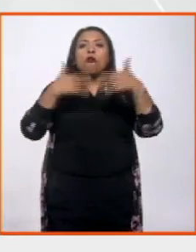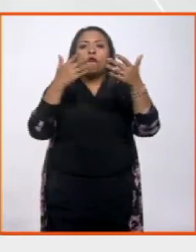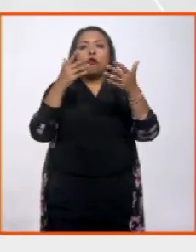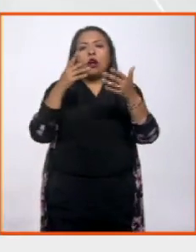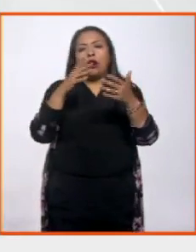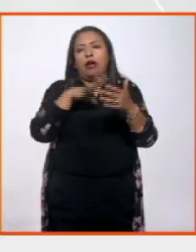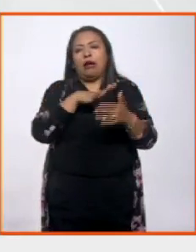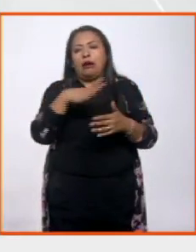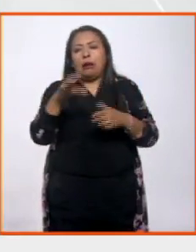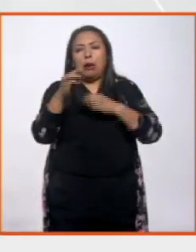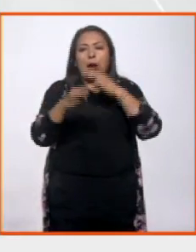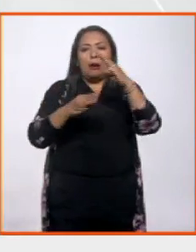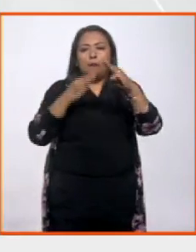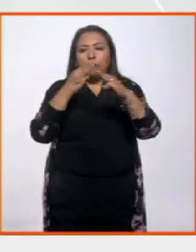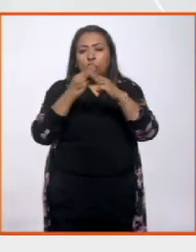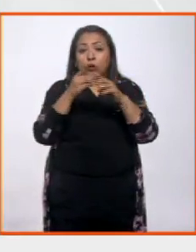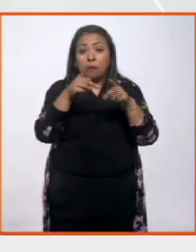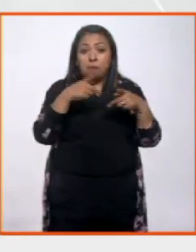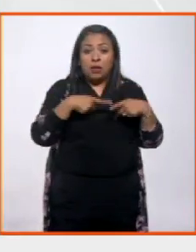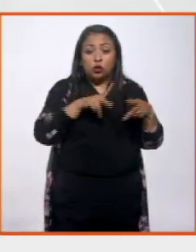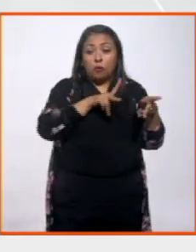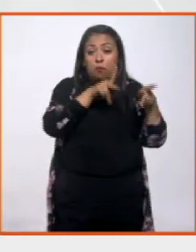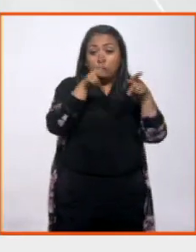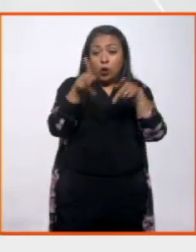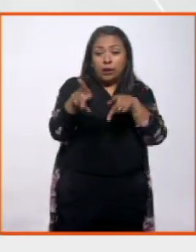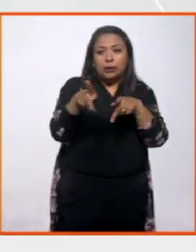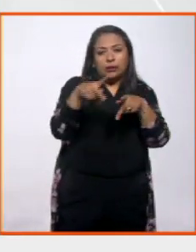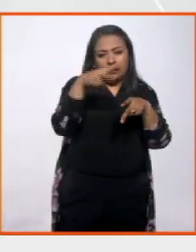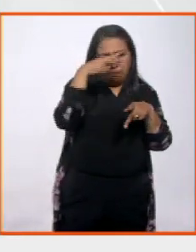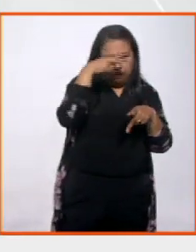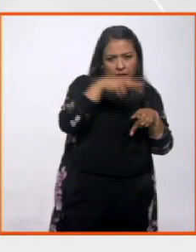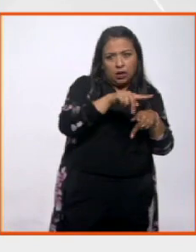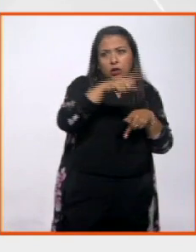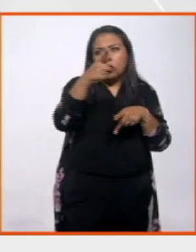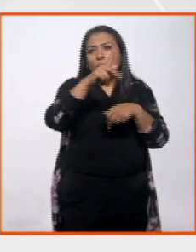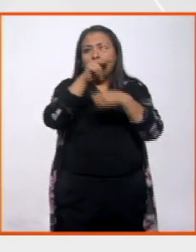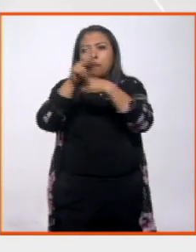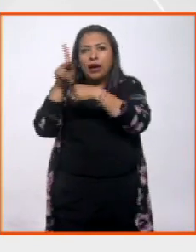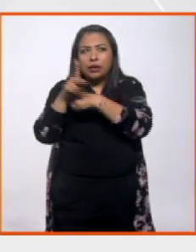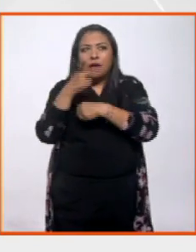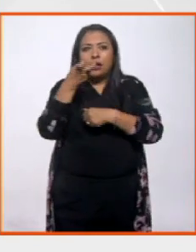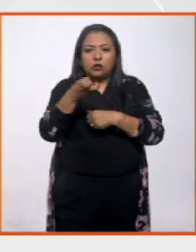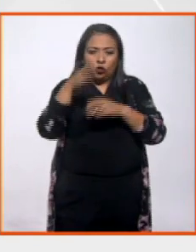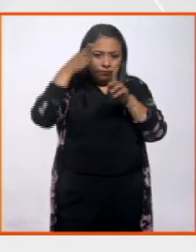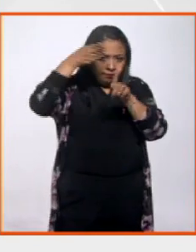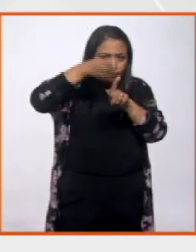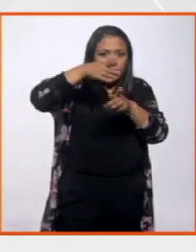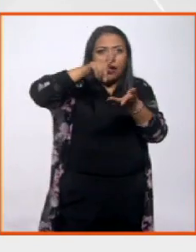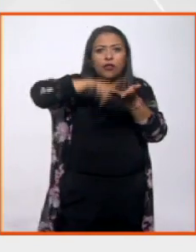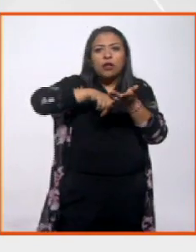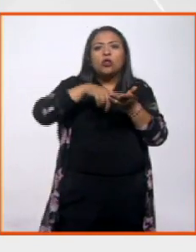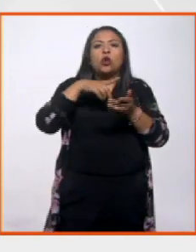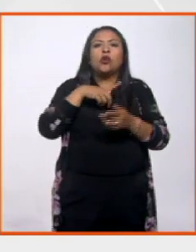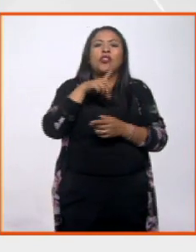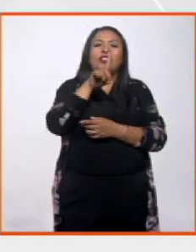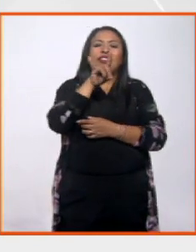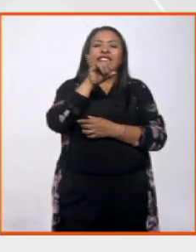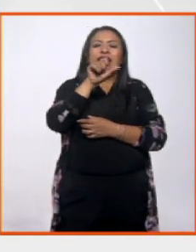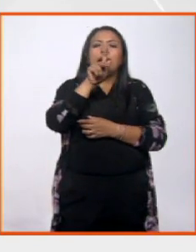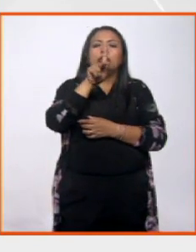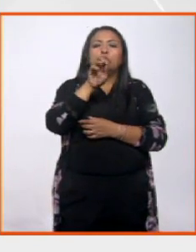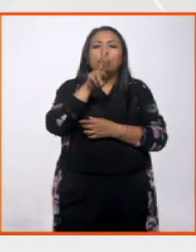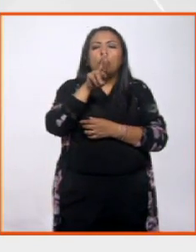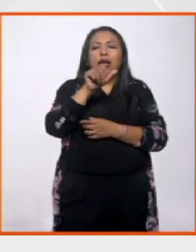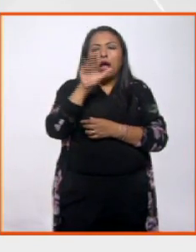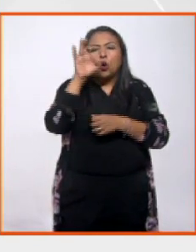Gente que crea puentes entre México y el resto del mundo. De eso vamos a hablar aquí, de esa diáspora cultural que